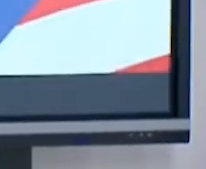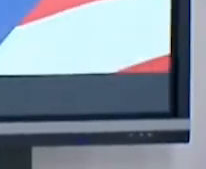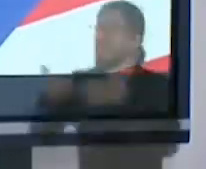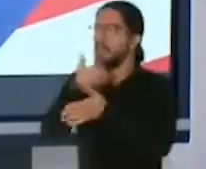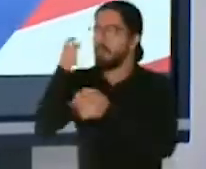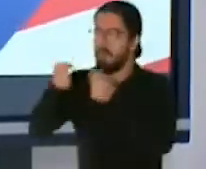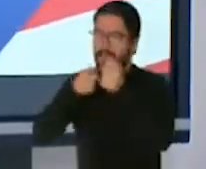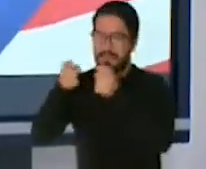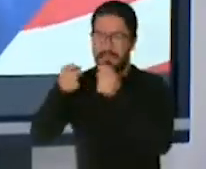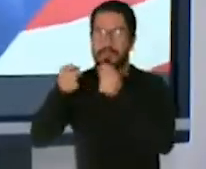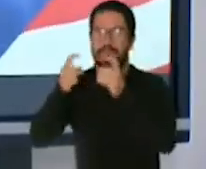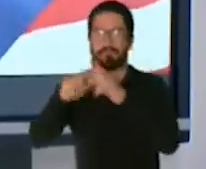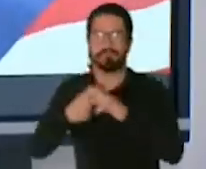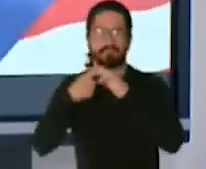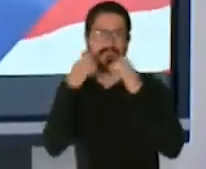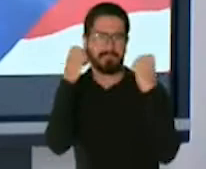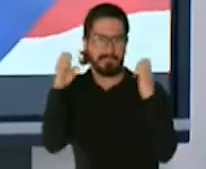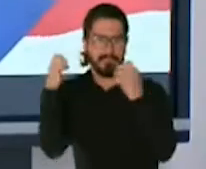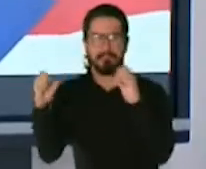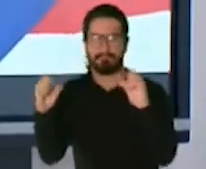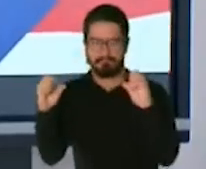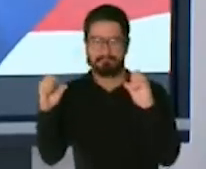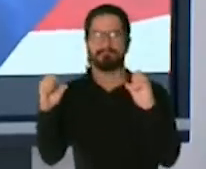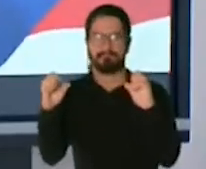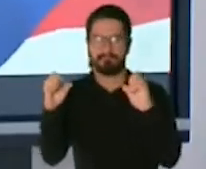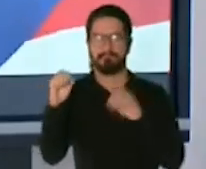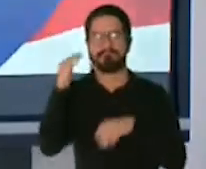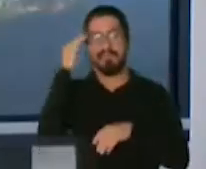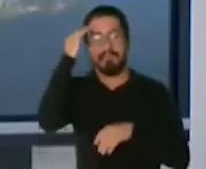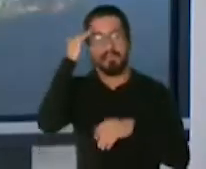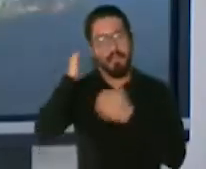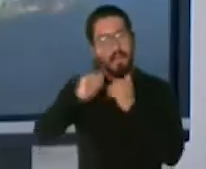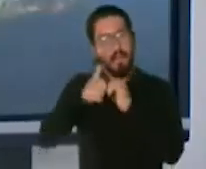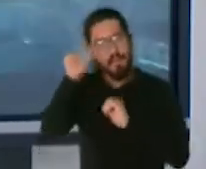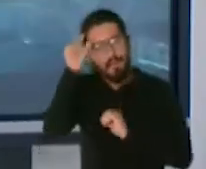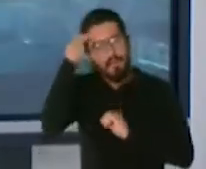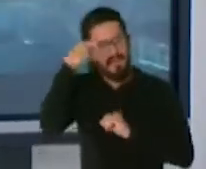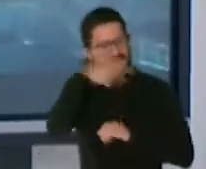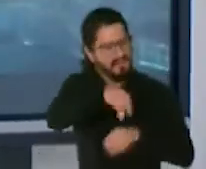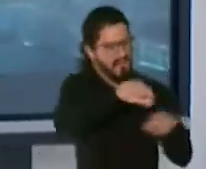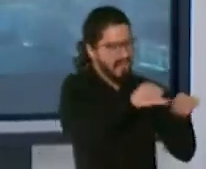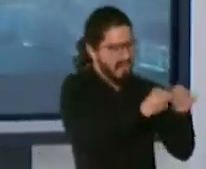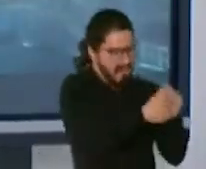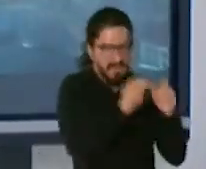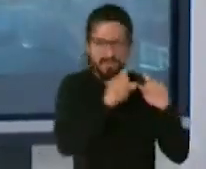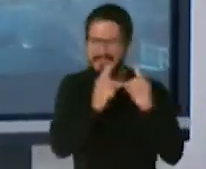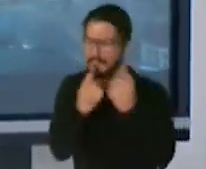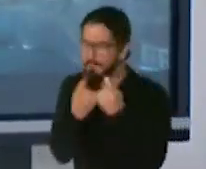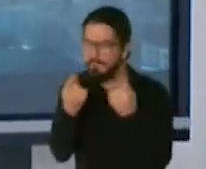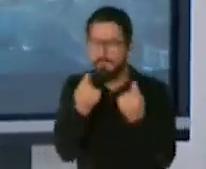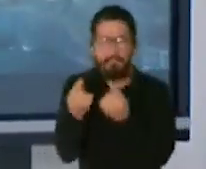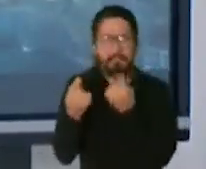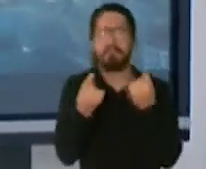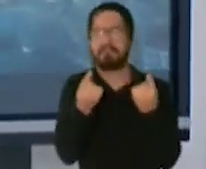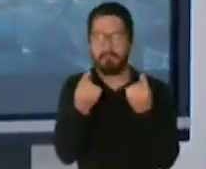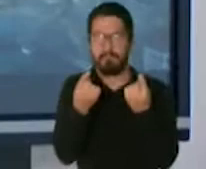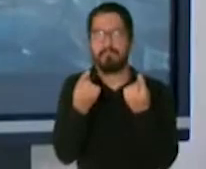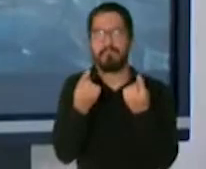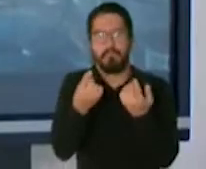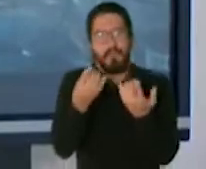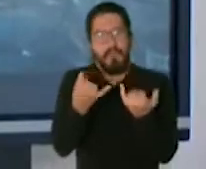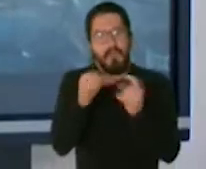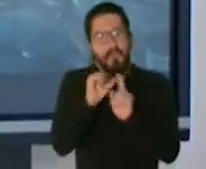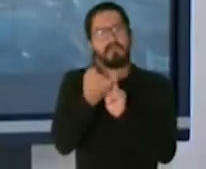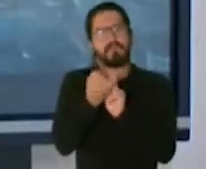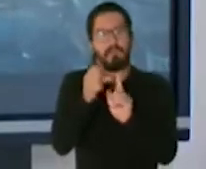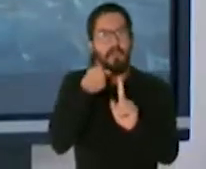queremos saber cómo va a lidiar la estructura gubernamental, las agencias y el Departamento de Salud Público con la situación.